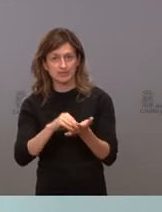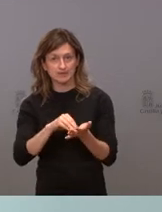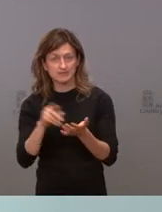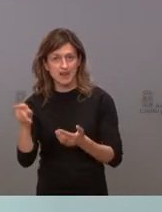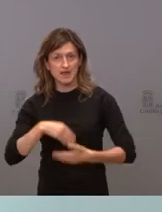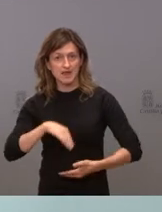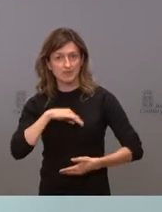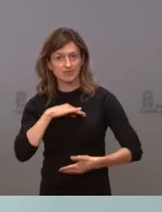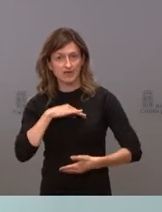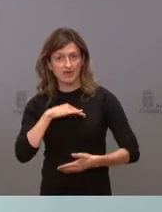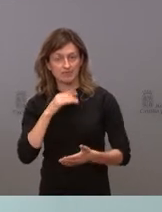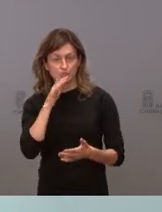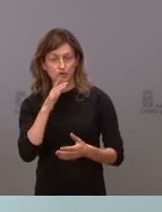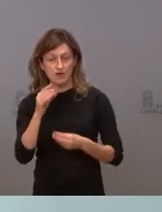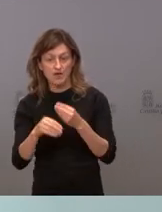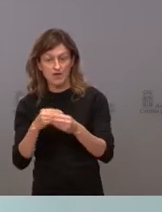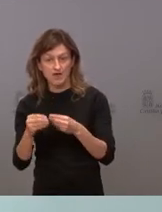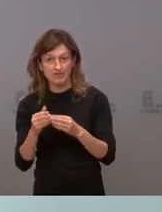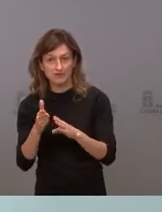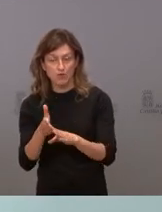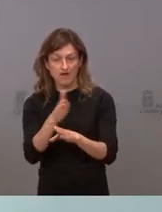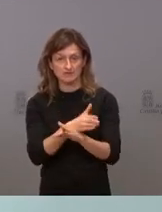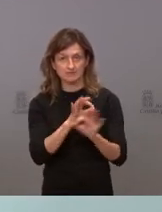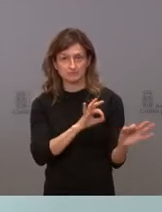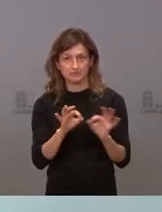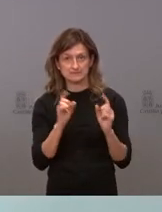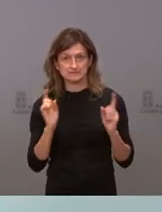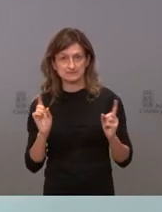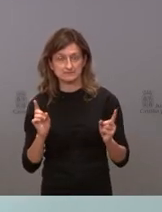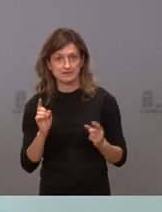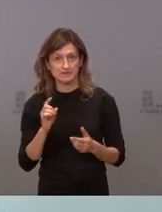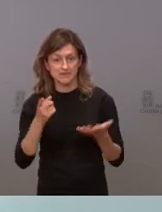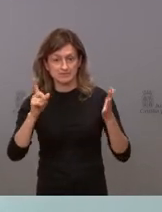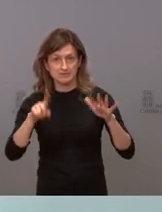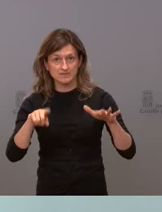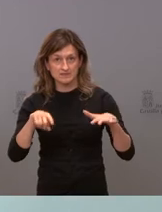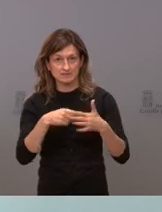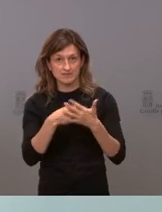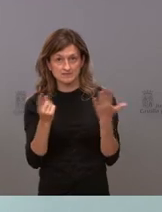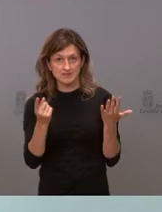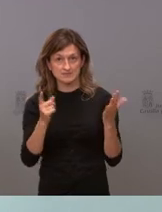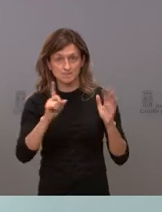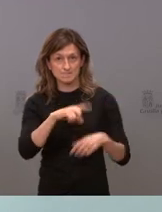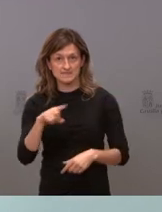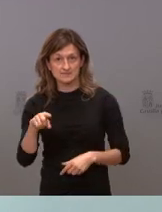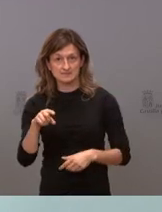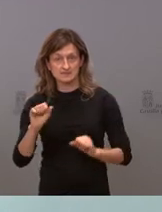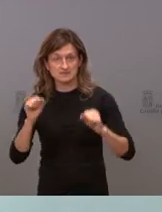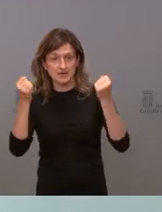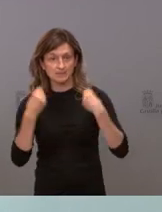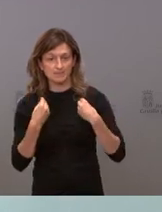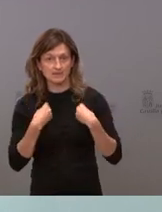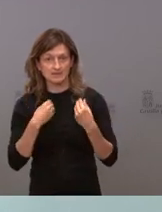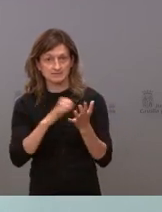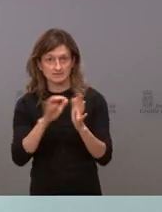su capacidad de anticipación y de previsión, que en estos 16 meses de pandemia ha salvado muchas vidas en nuestra